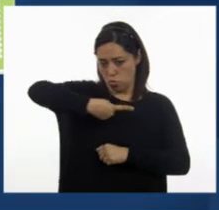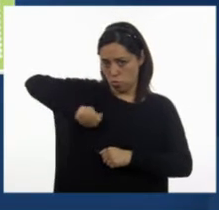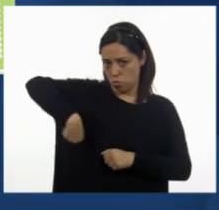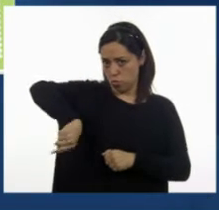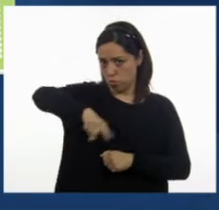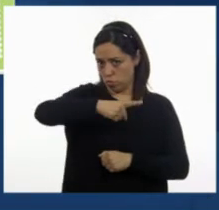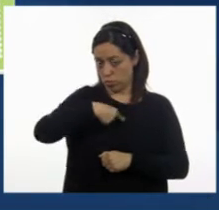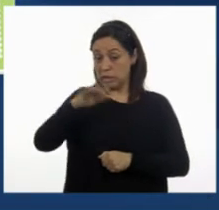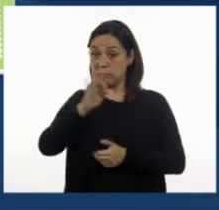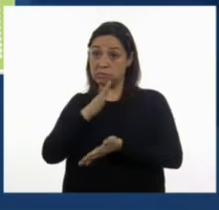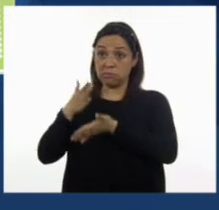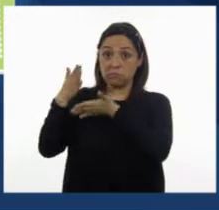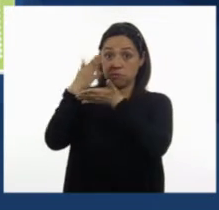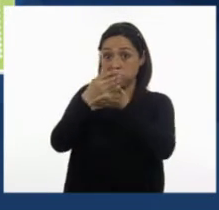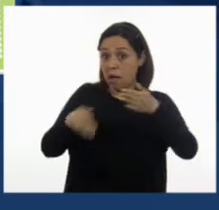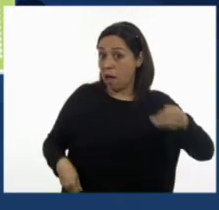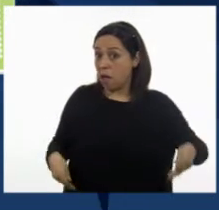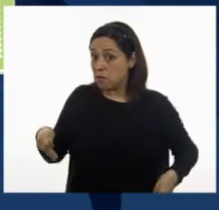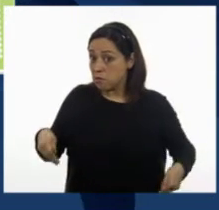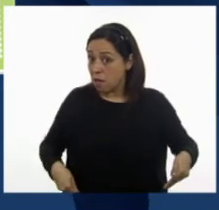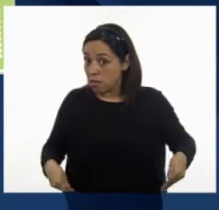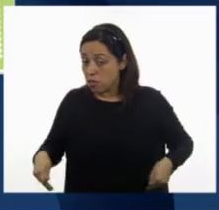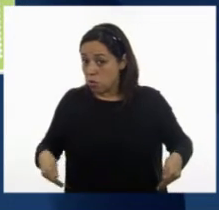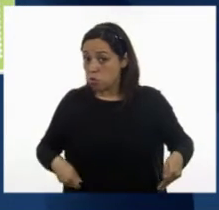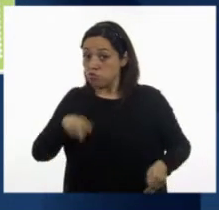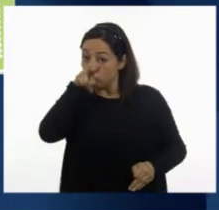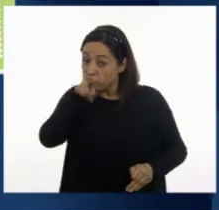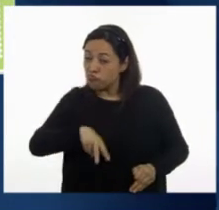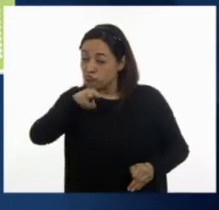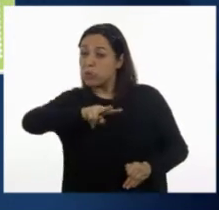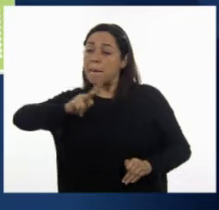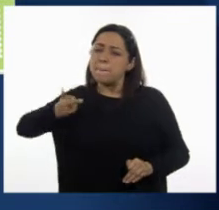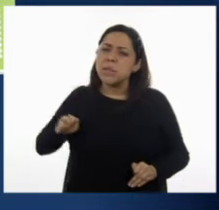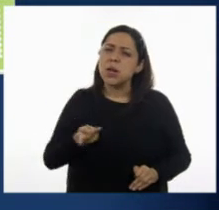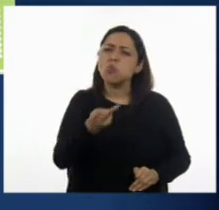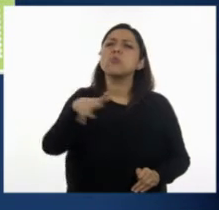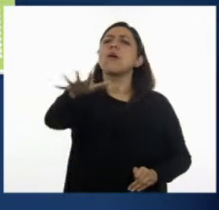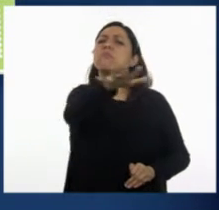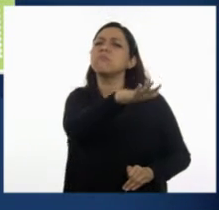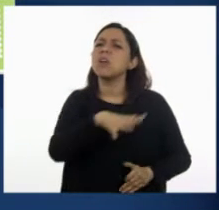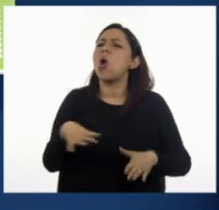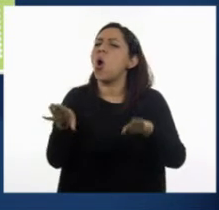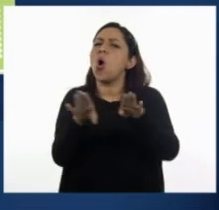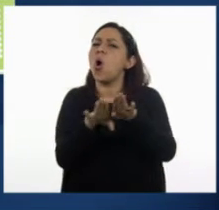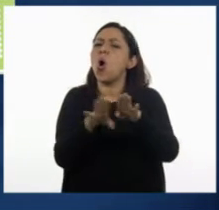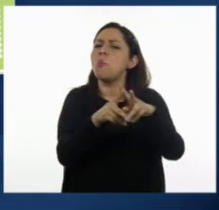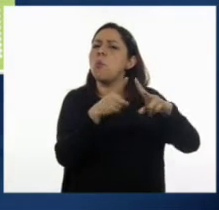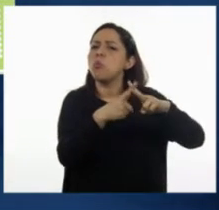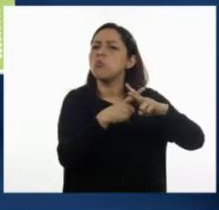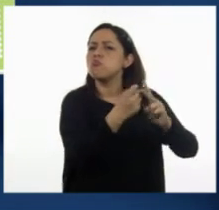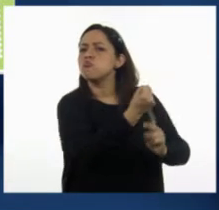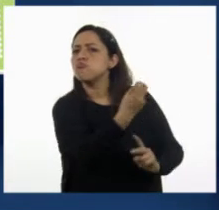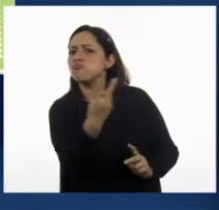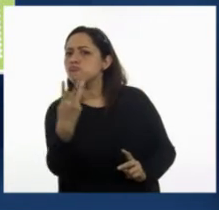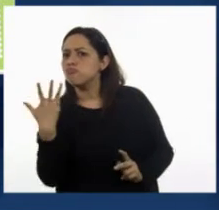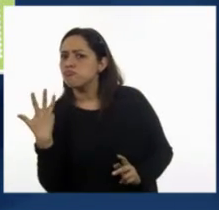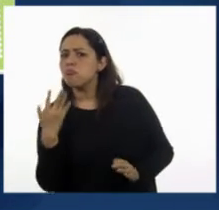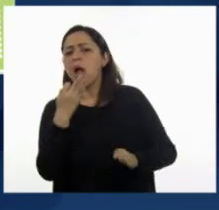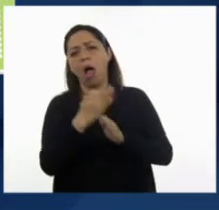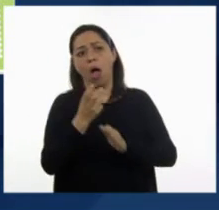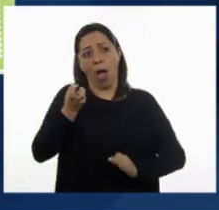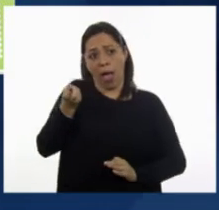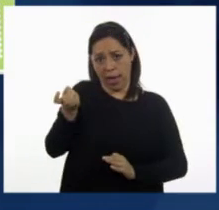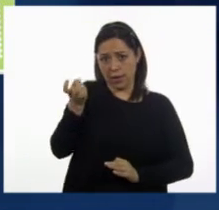si fuéramos a un teatro de verdad, tendríamos que preguntar cuál es la convención que utiliza. Ahorita vamos a anotarlo en el pizarrón